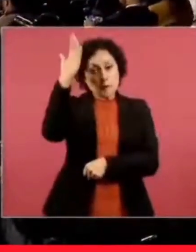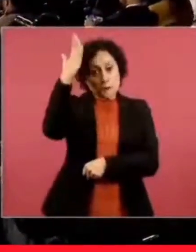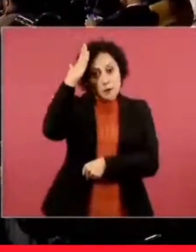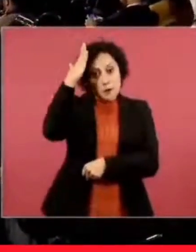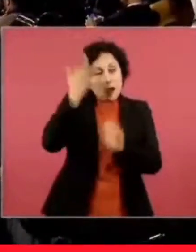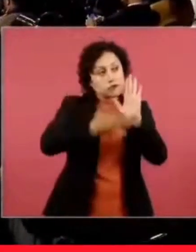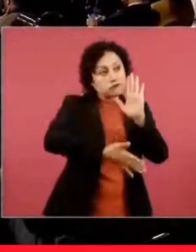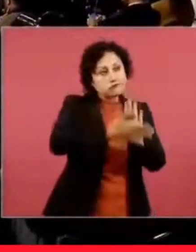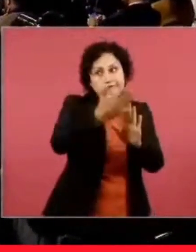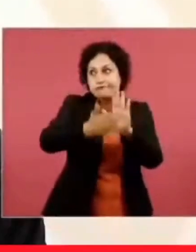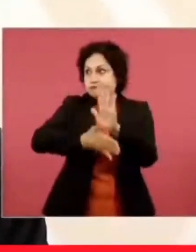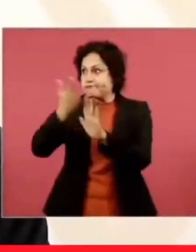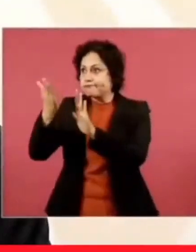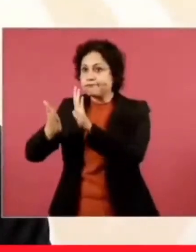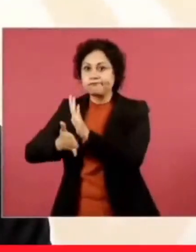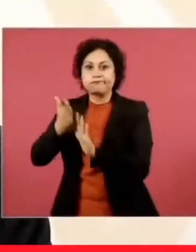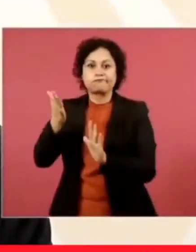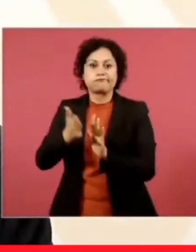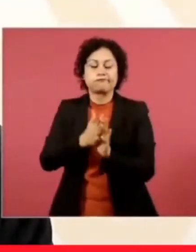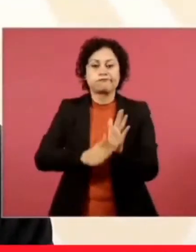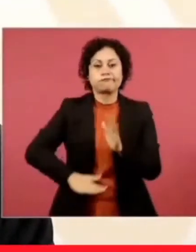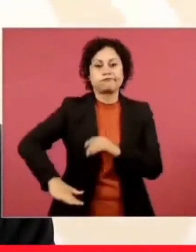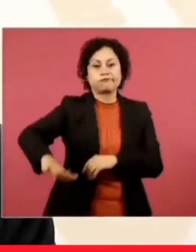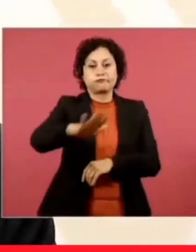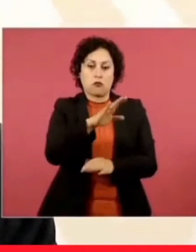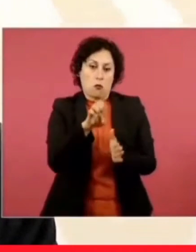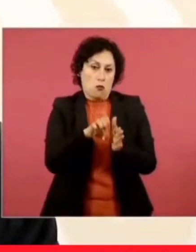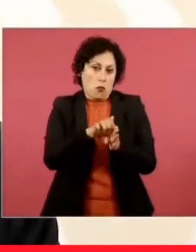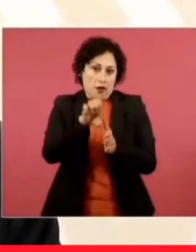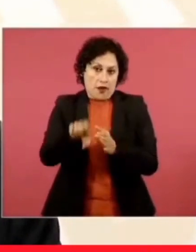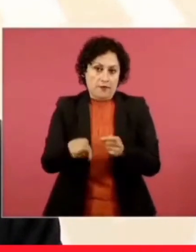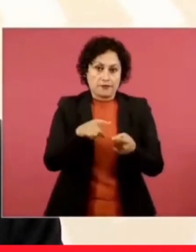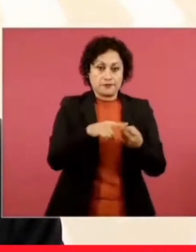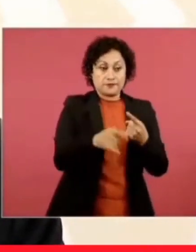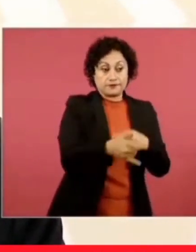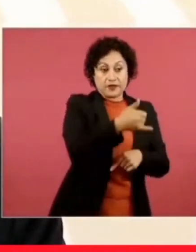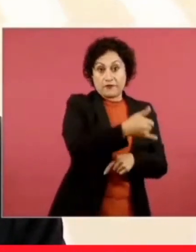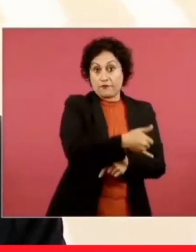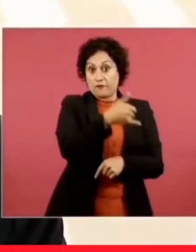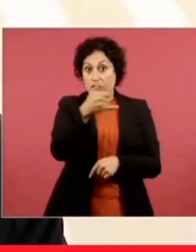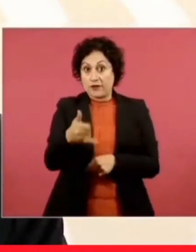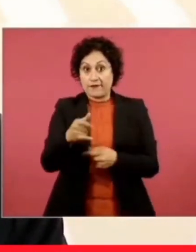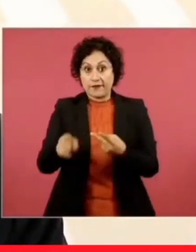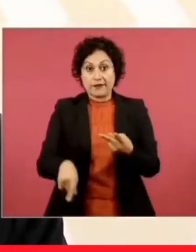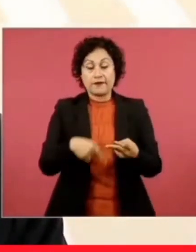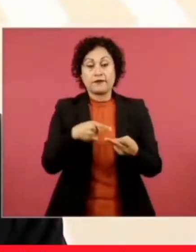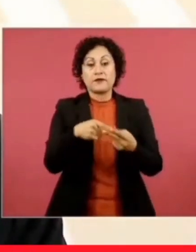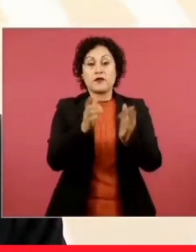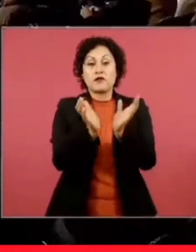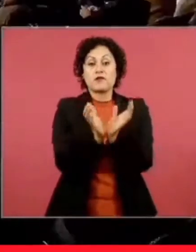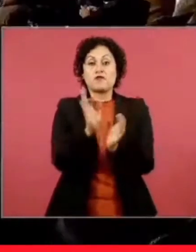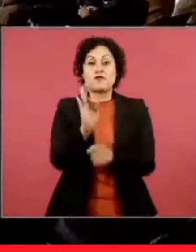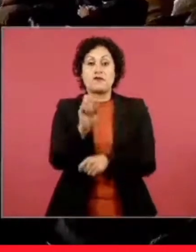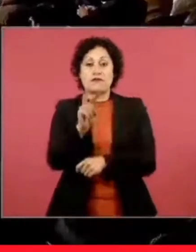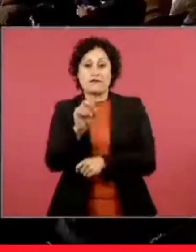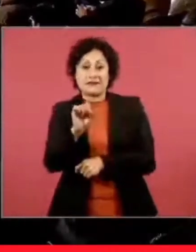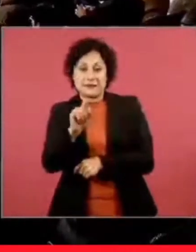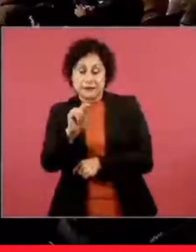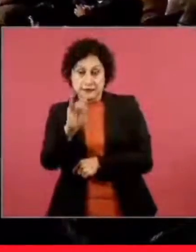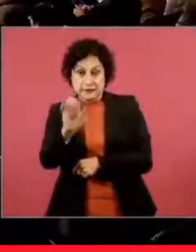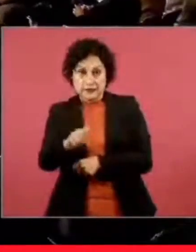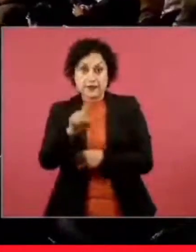pues Infonavit, Foviste y también Enna, que es la subsecretaria